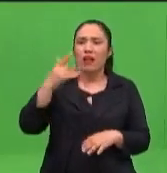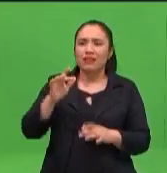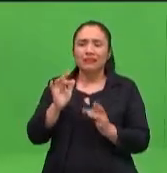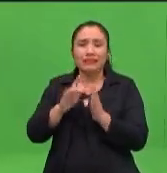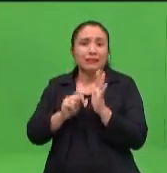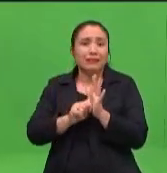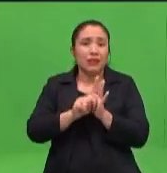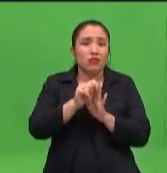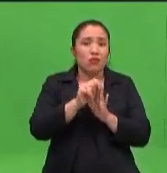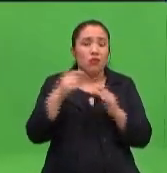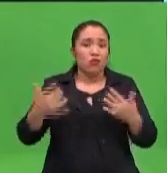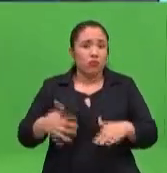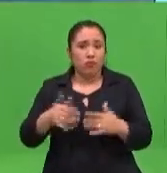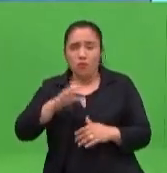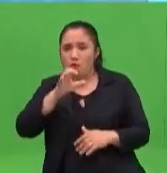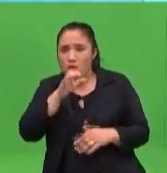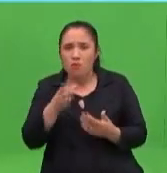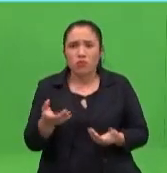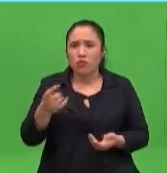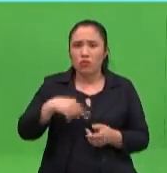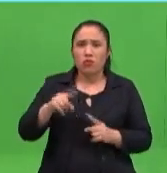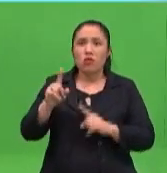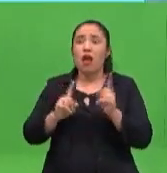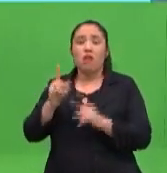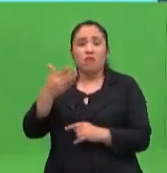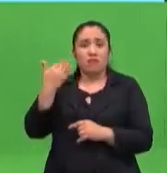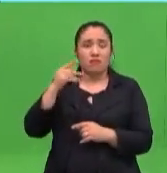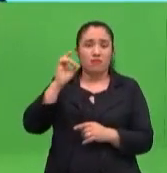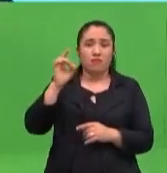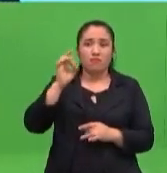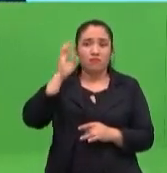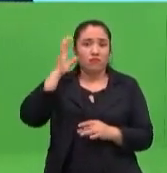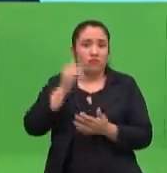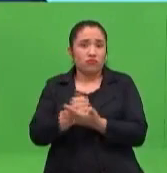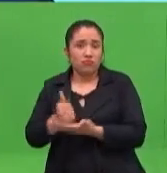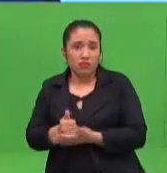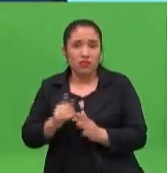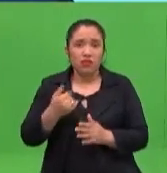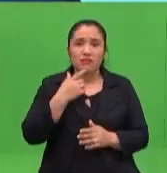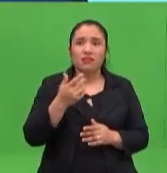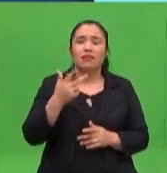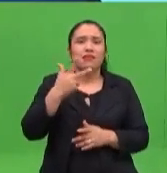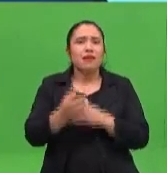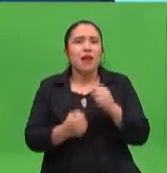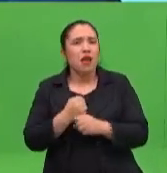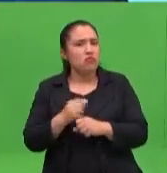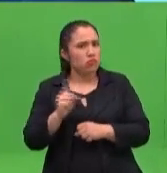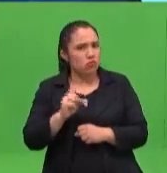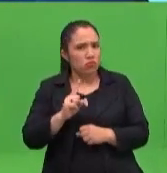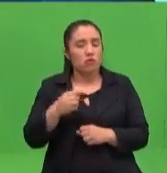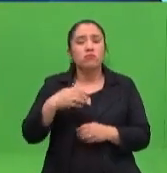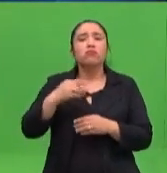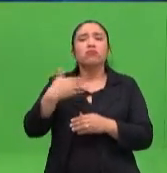dispositivos, las computadoras, decían algunas profesionales, bueno, hasta los tres años no todavía, pero a partir de después ya pueden ir